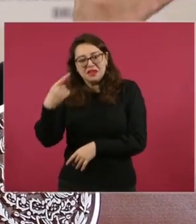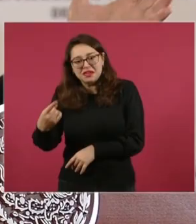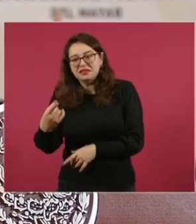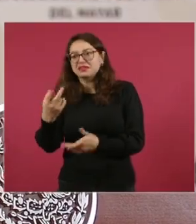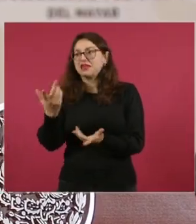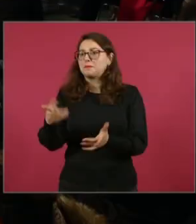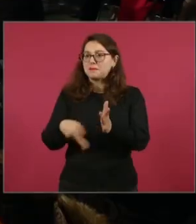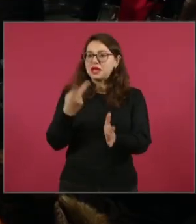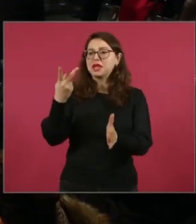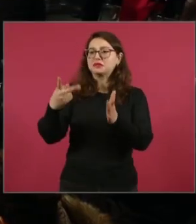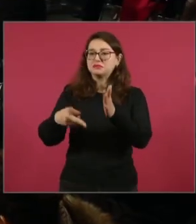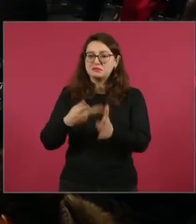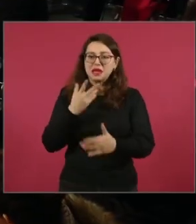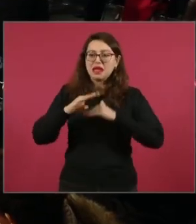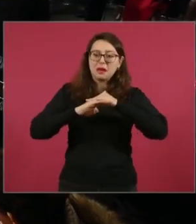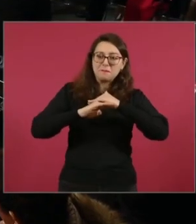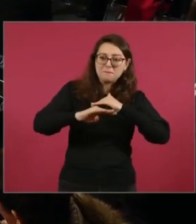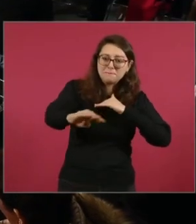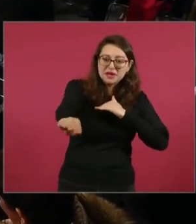negocio,